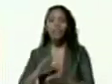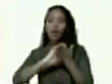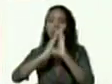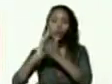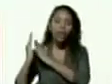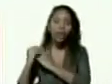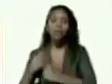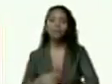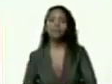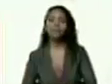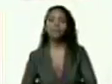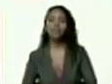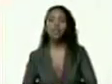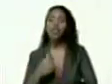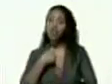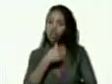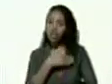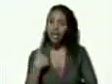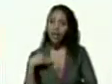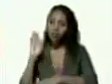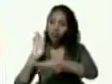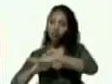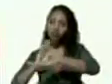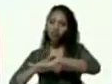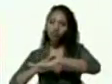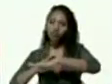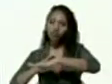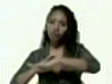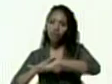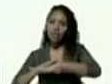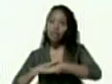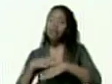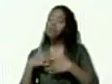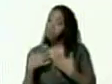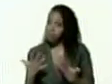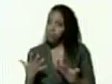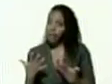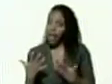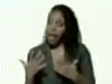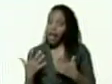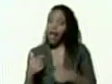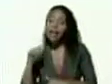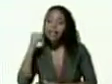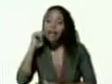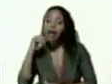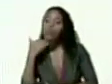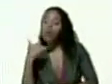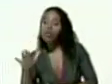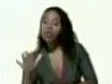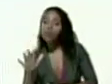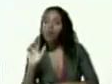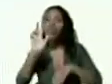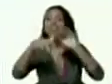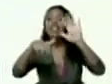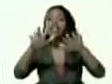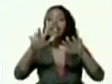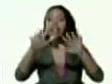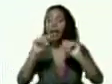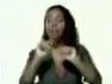yo quiero anunciar que a partir del sábado 18 es sábado 18 ¿verdad?